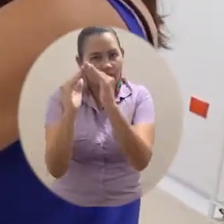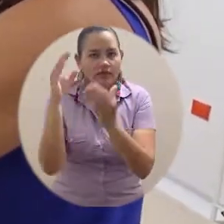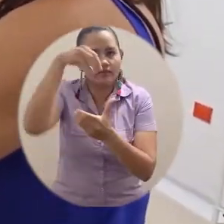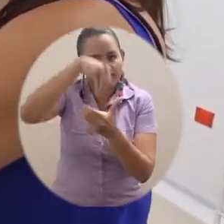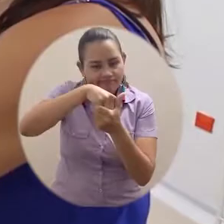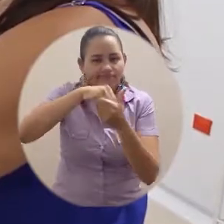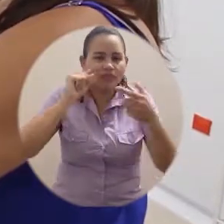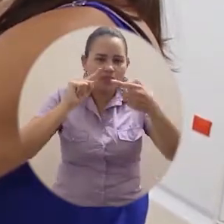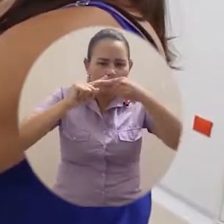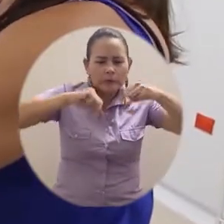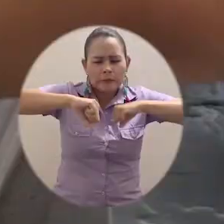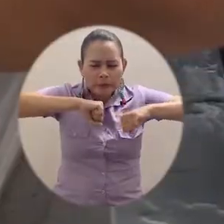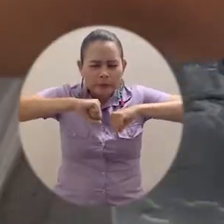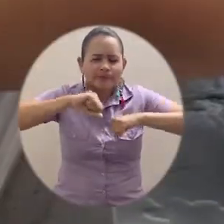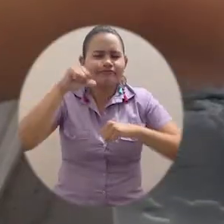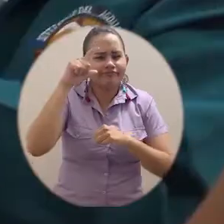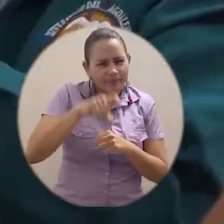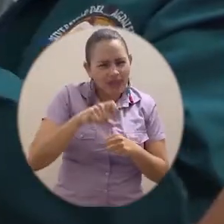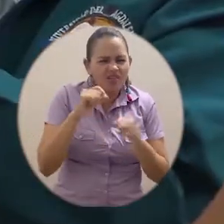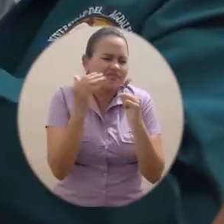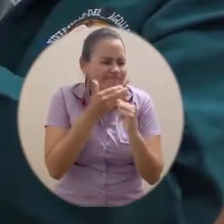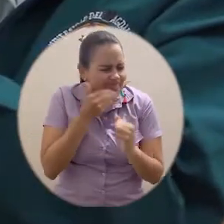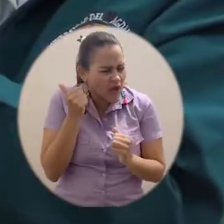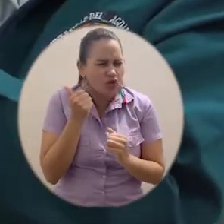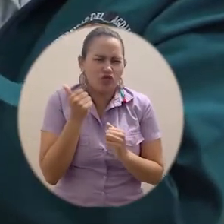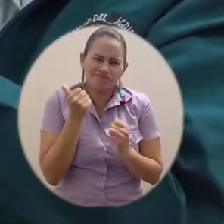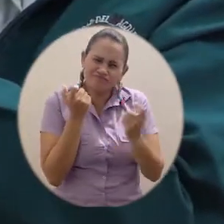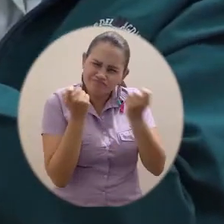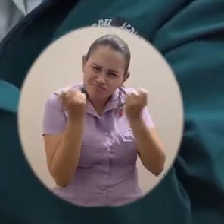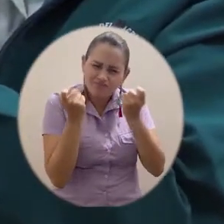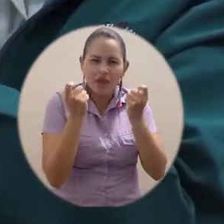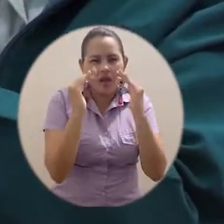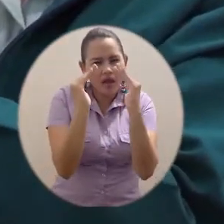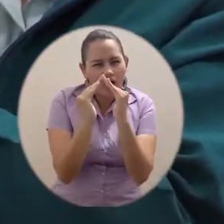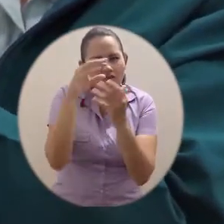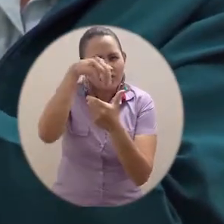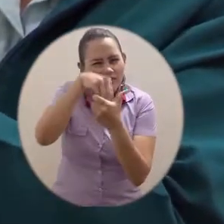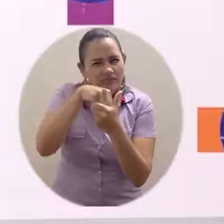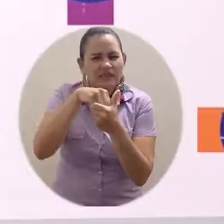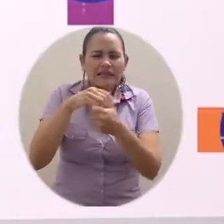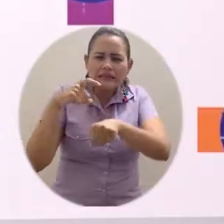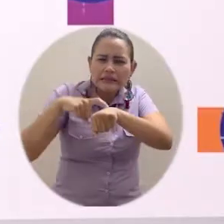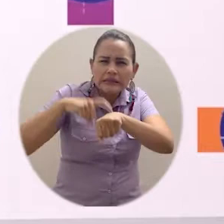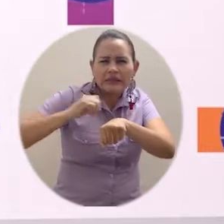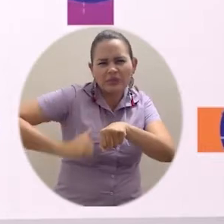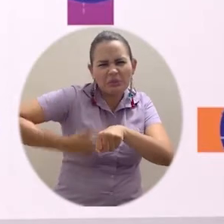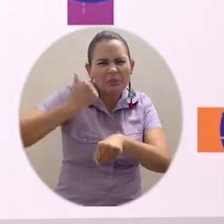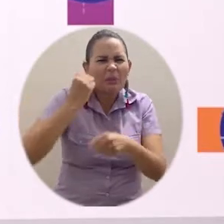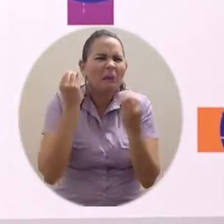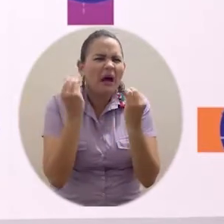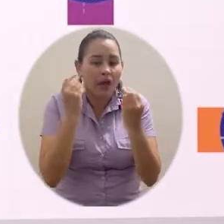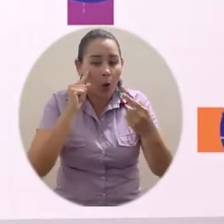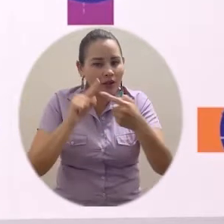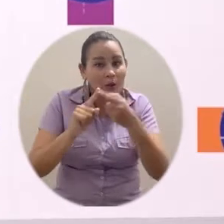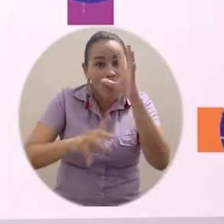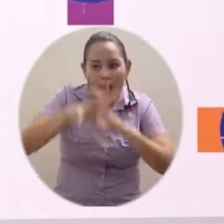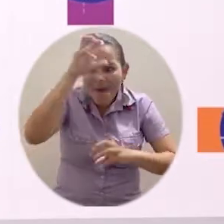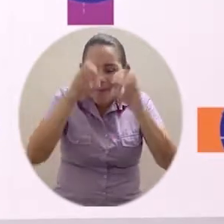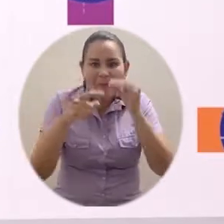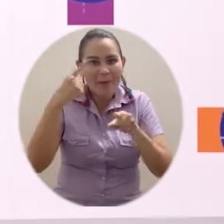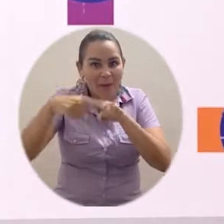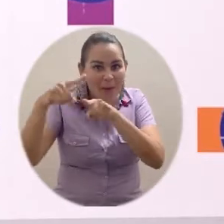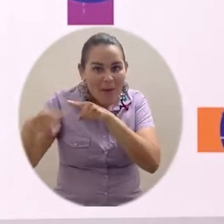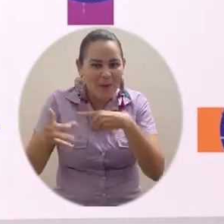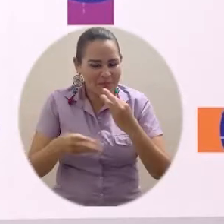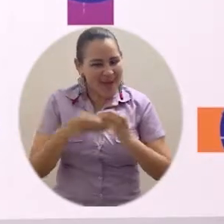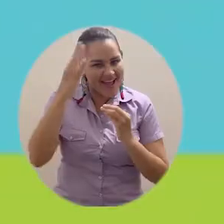avanzar con disciplina, con rigores, quedarse en la casa, es aprovechar este tiempo para aprender de otra manera, para